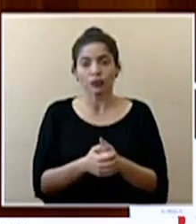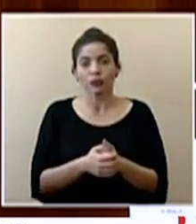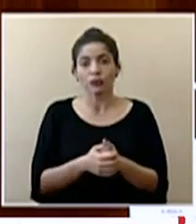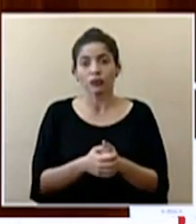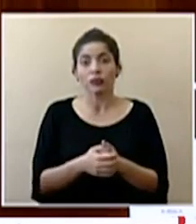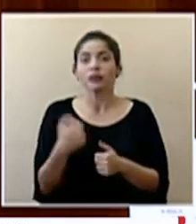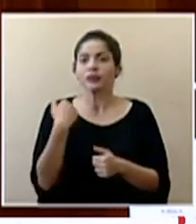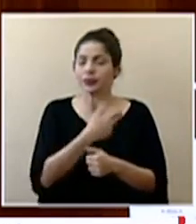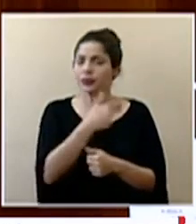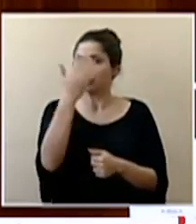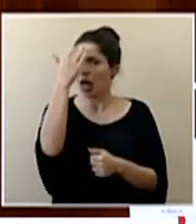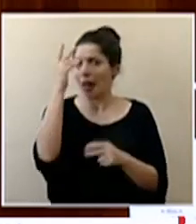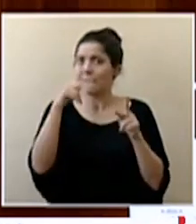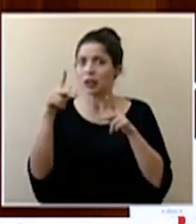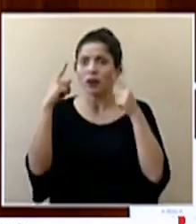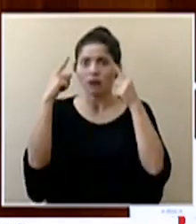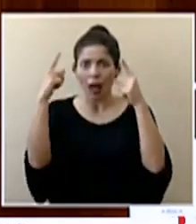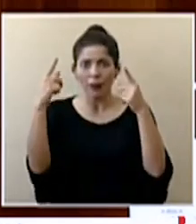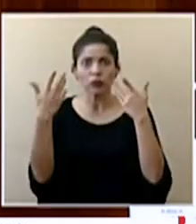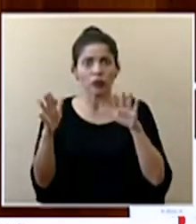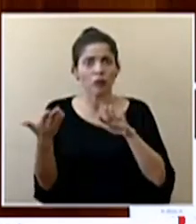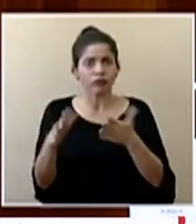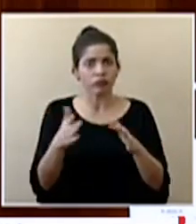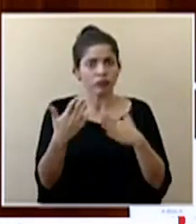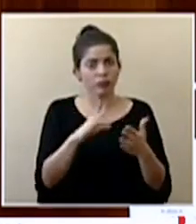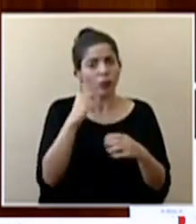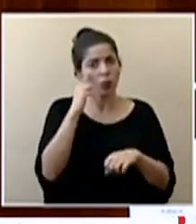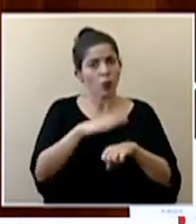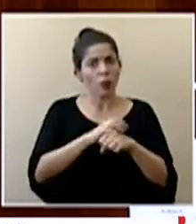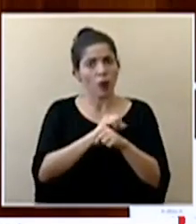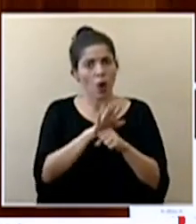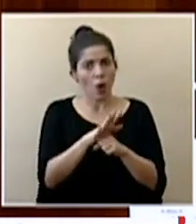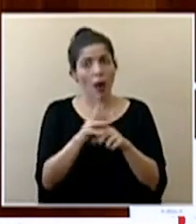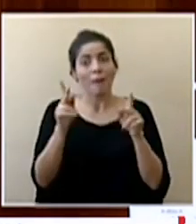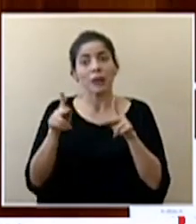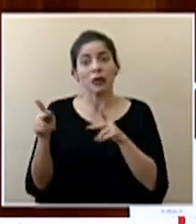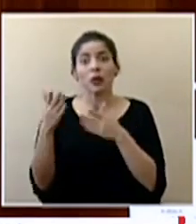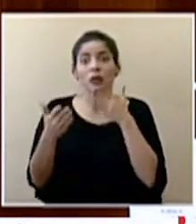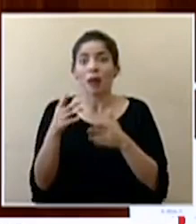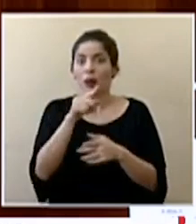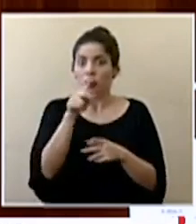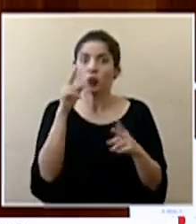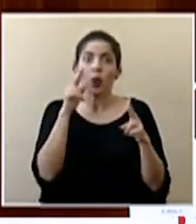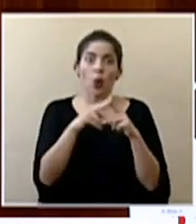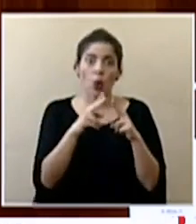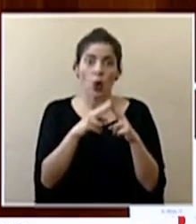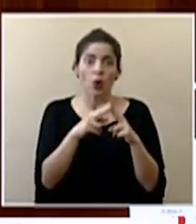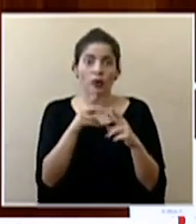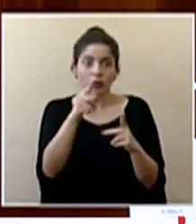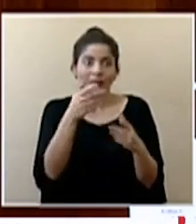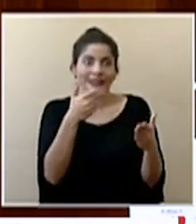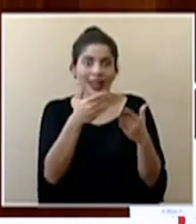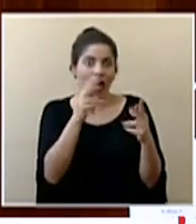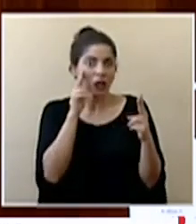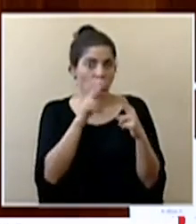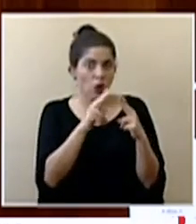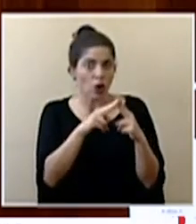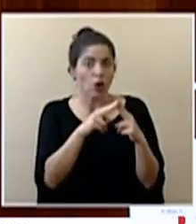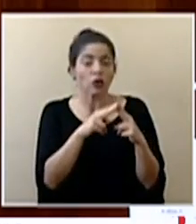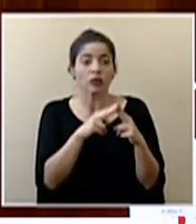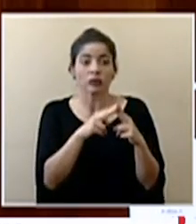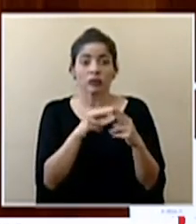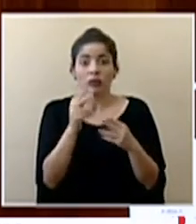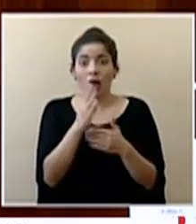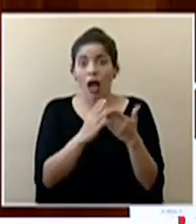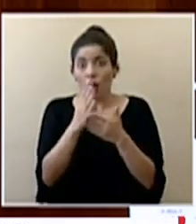y sabemos que hay personas famosas que ya han fallecido por el COVID-19 y personas posiblemente que ustedes ya conocen cercanas incluso en